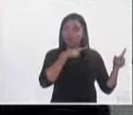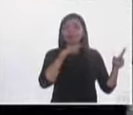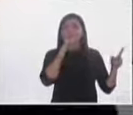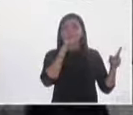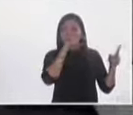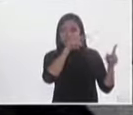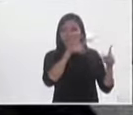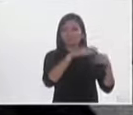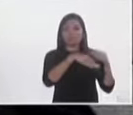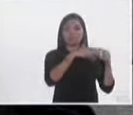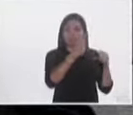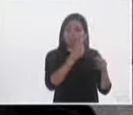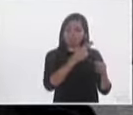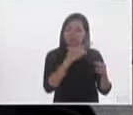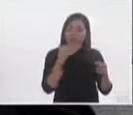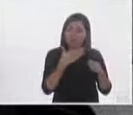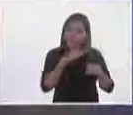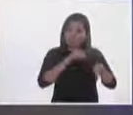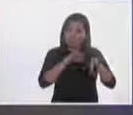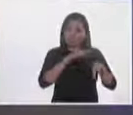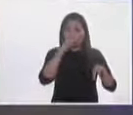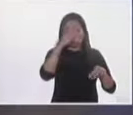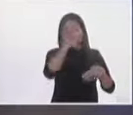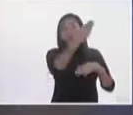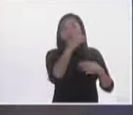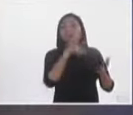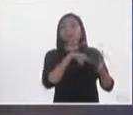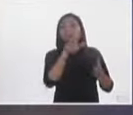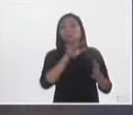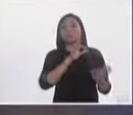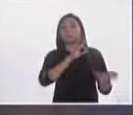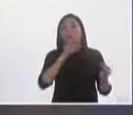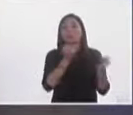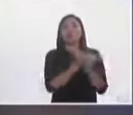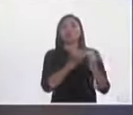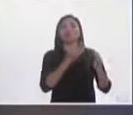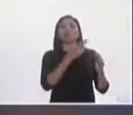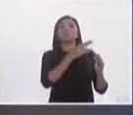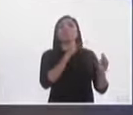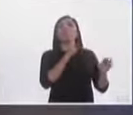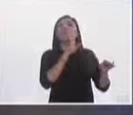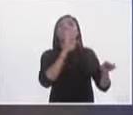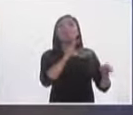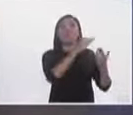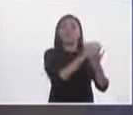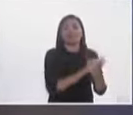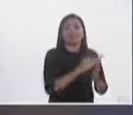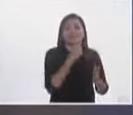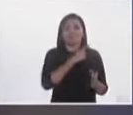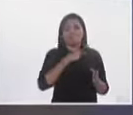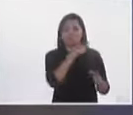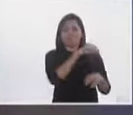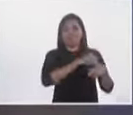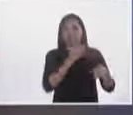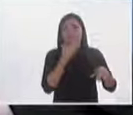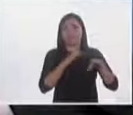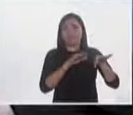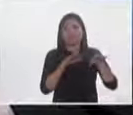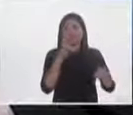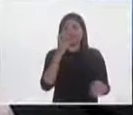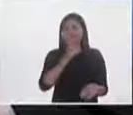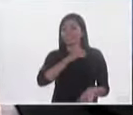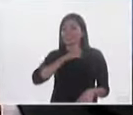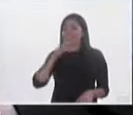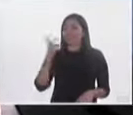voto de castigo en el 2018. Todo puede pasar. Muy bien. Esto que tomabas ahorita tú, Trini, estas candidaturas